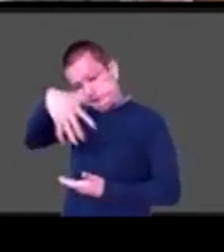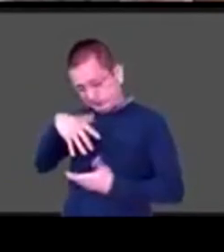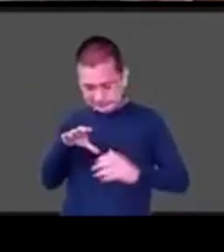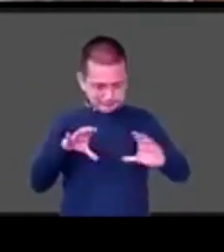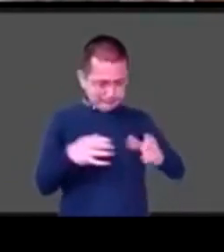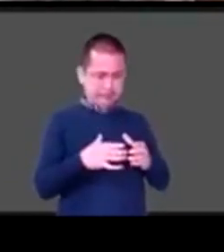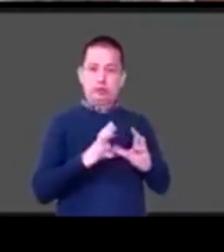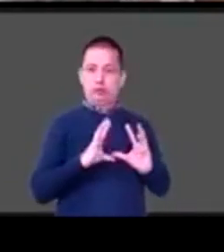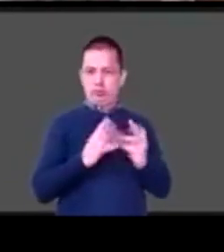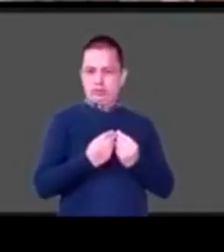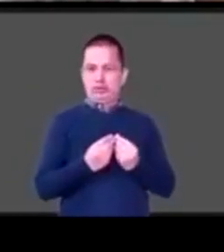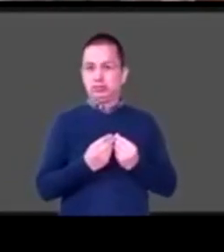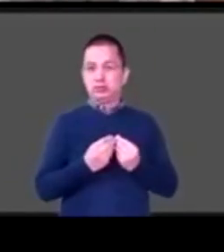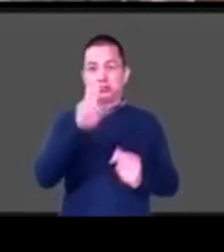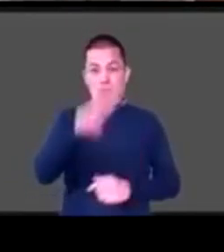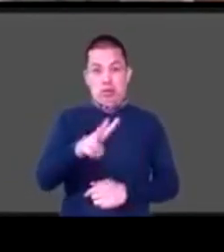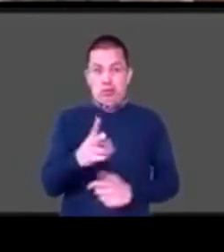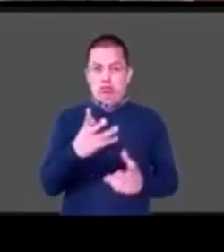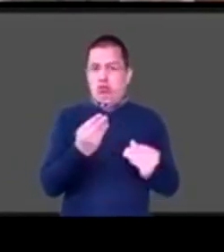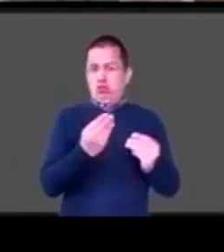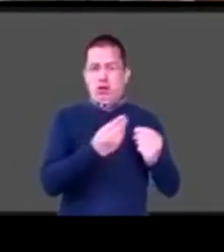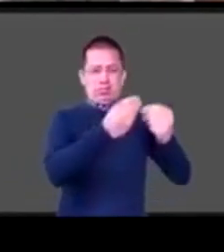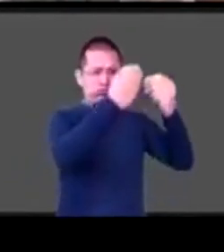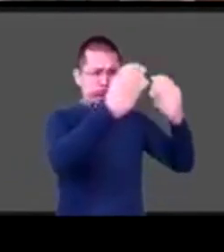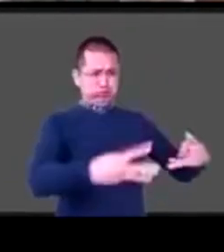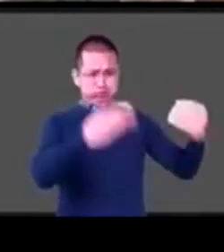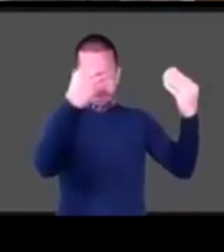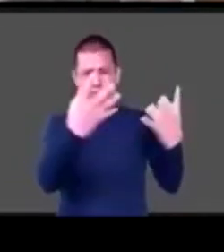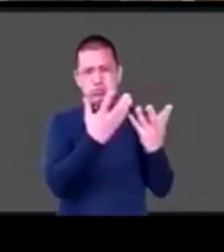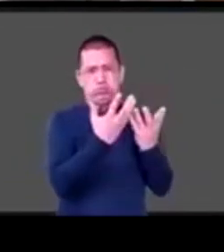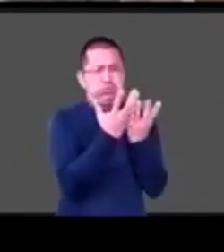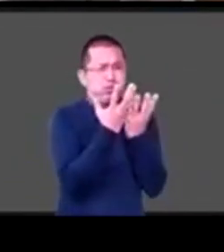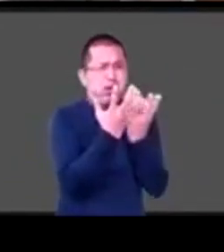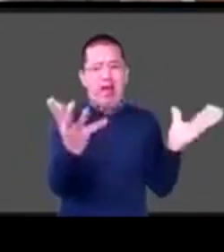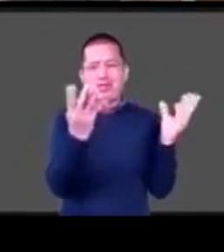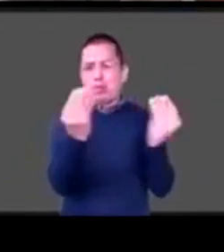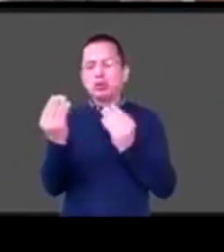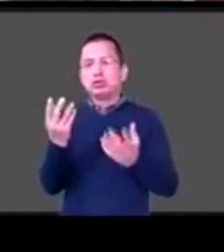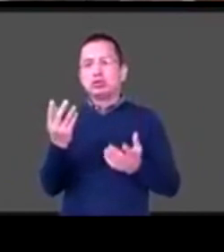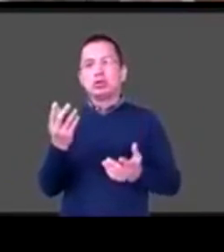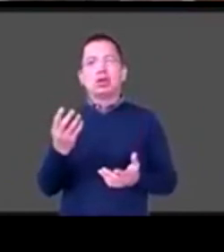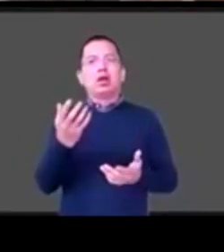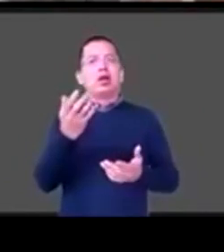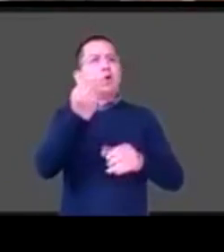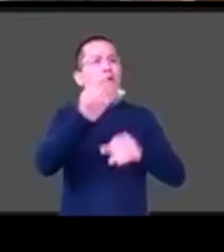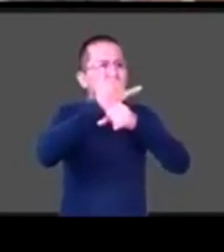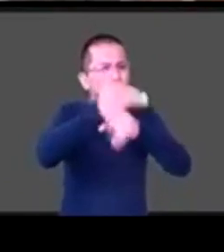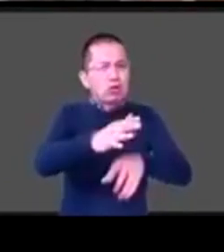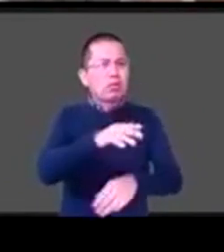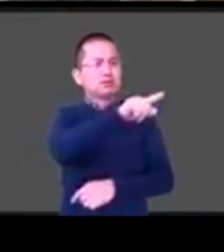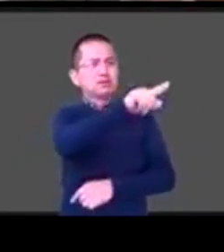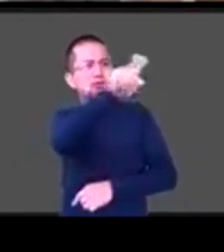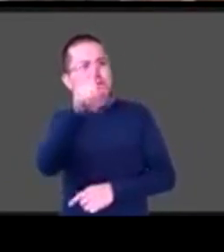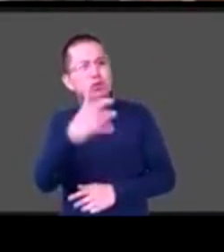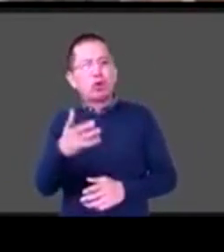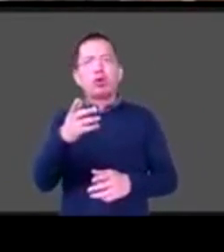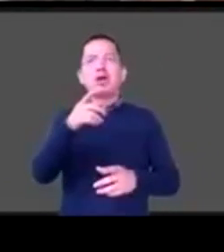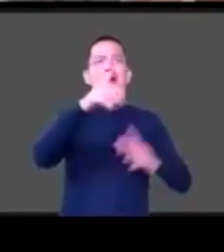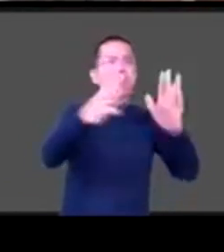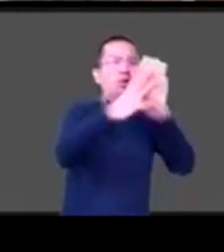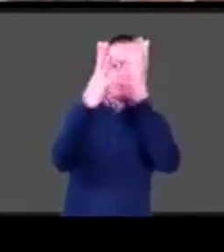y de repente hubo como una oleada de mucha información de mucha participación de